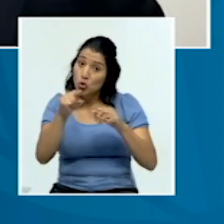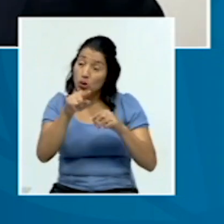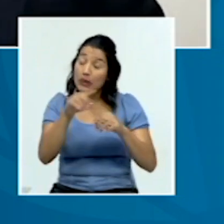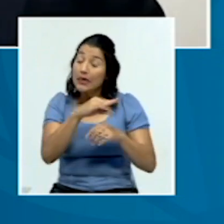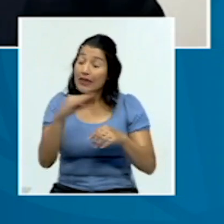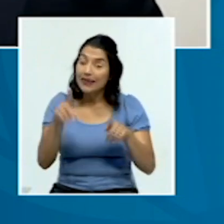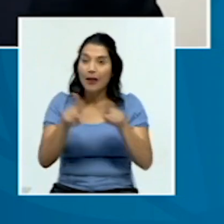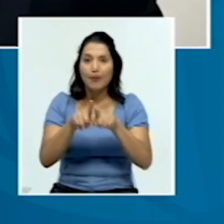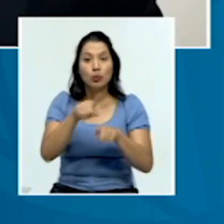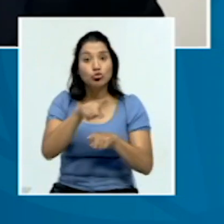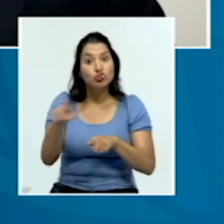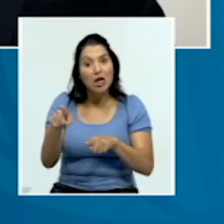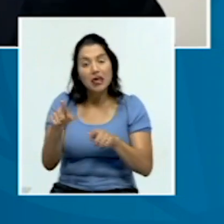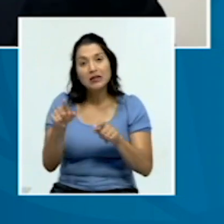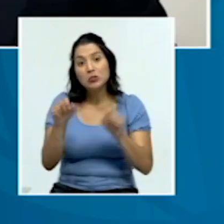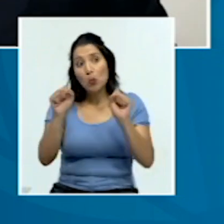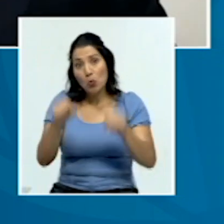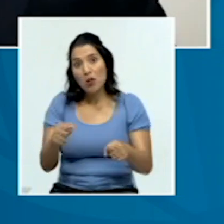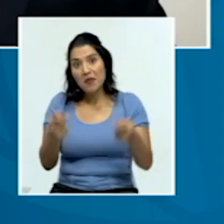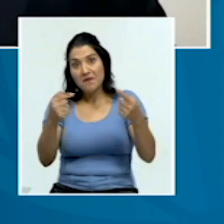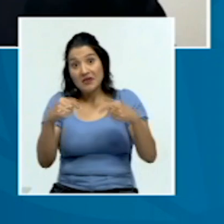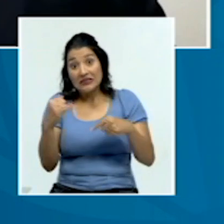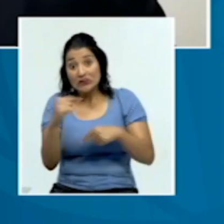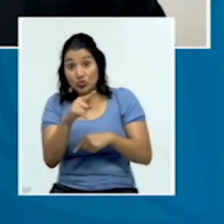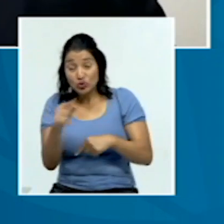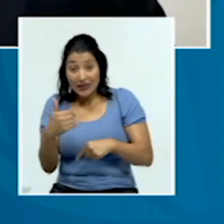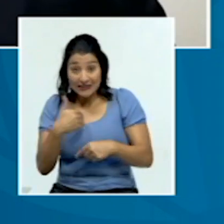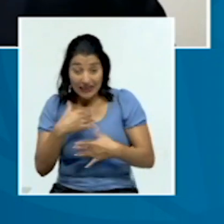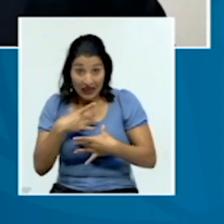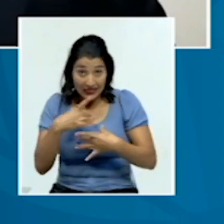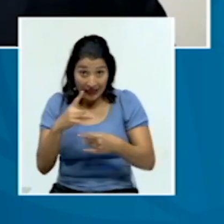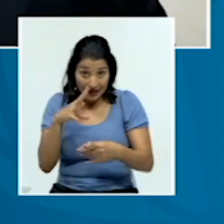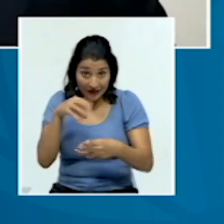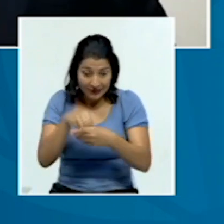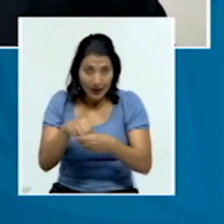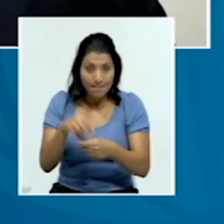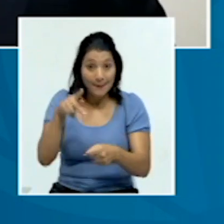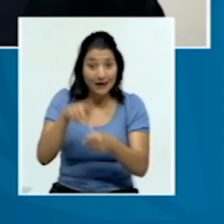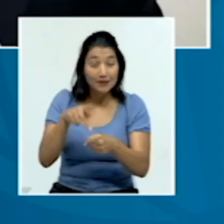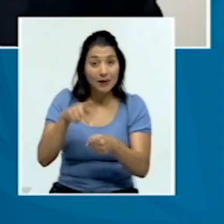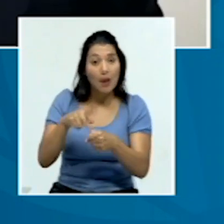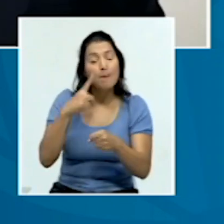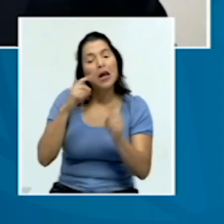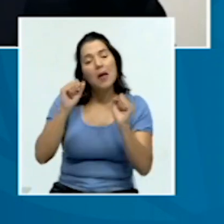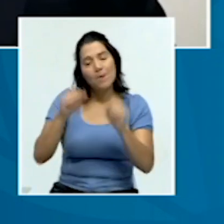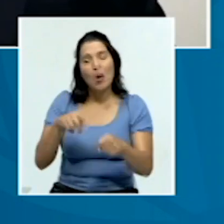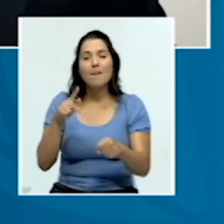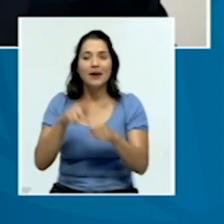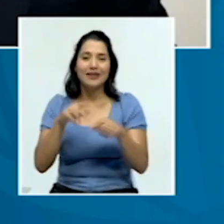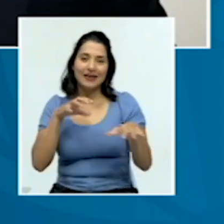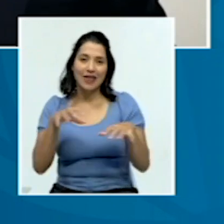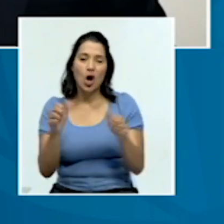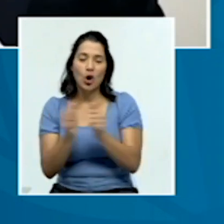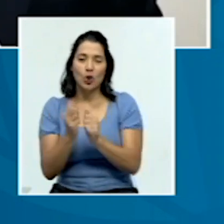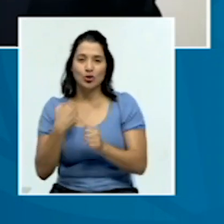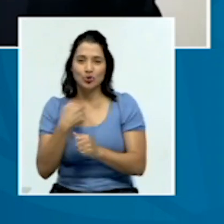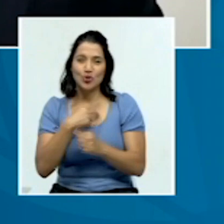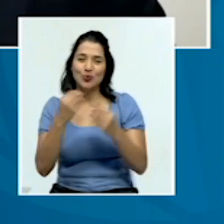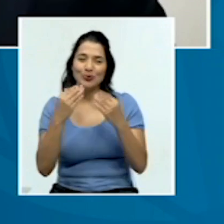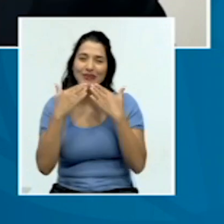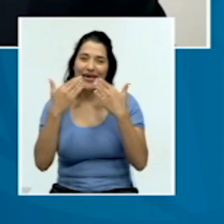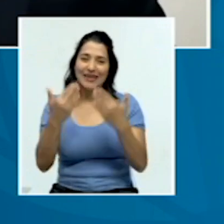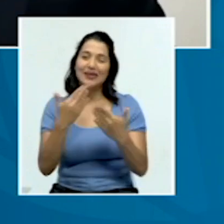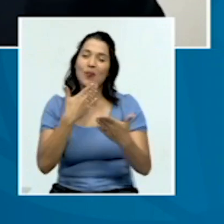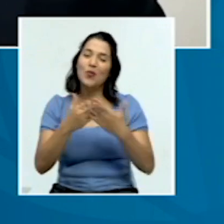grupos tienen pues interés en formar parte para que puedan participar activamente con nosotros. Muchísimas